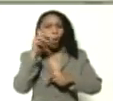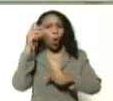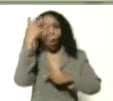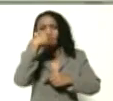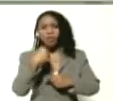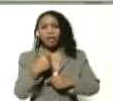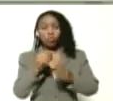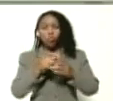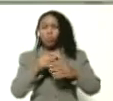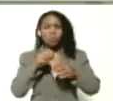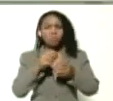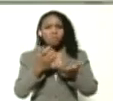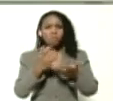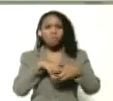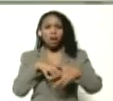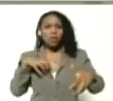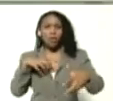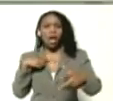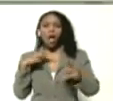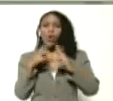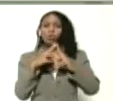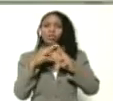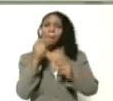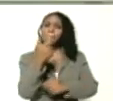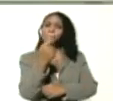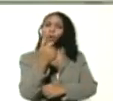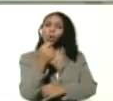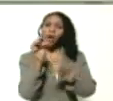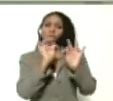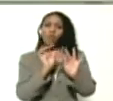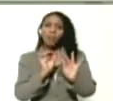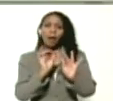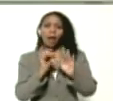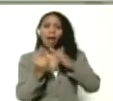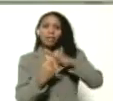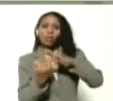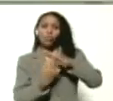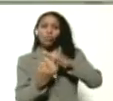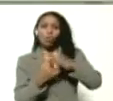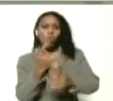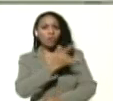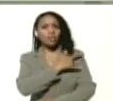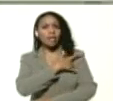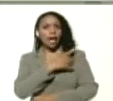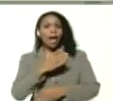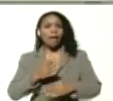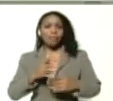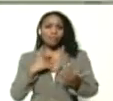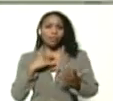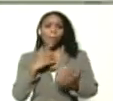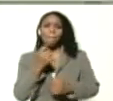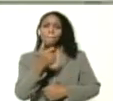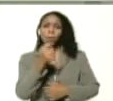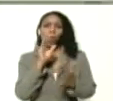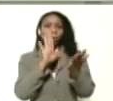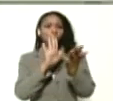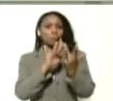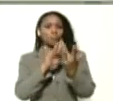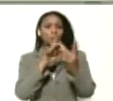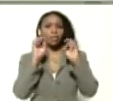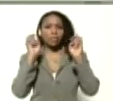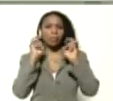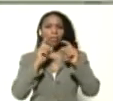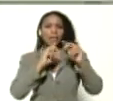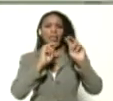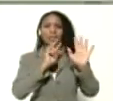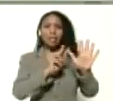mayoría, conocen muy poco, las instalaciones, de su universidad, y han tenido, poco contacto, en el marco, del 7